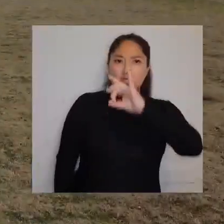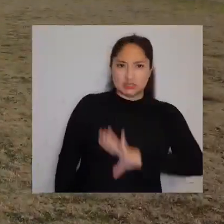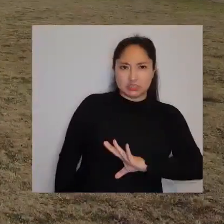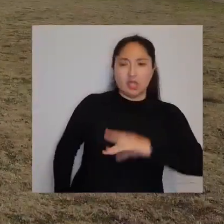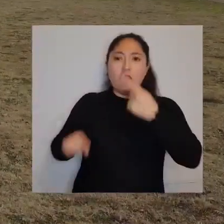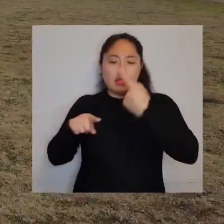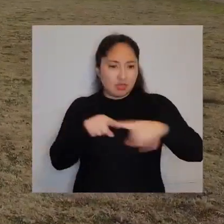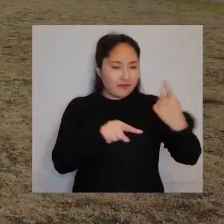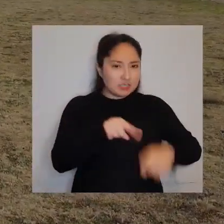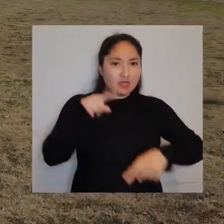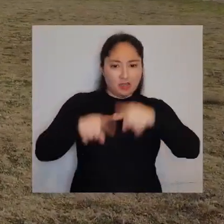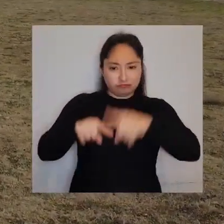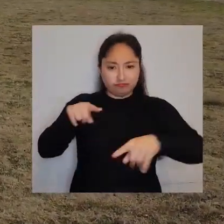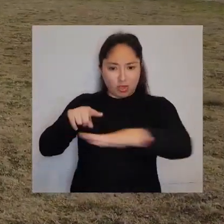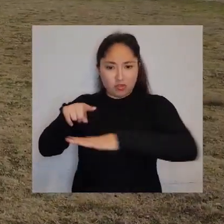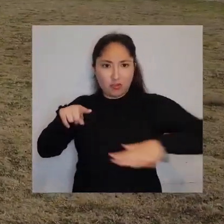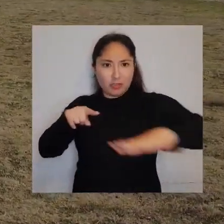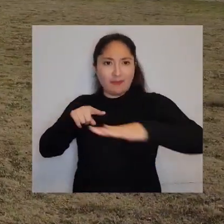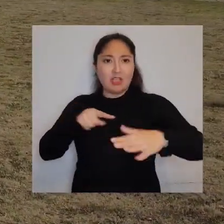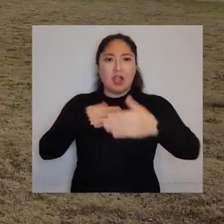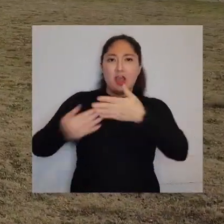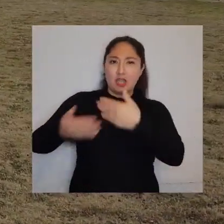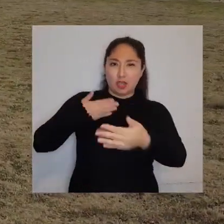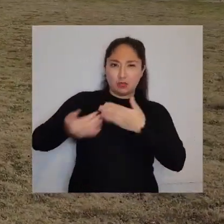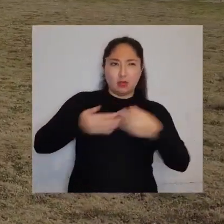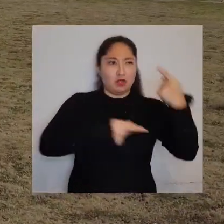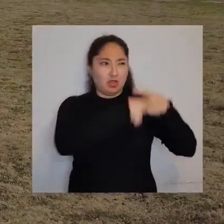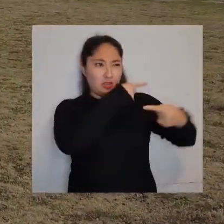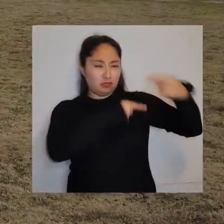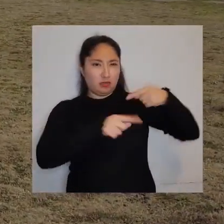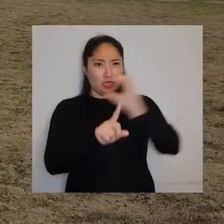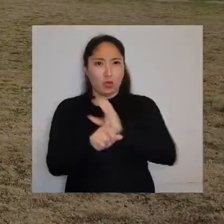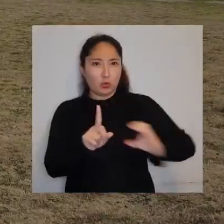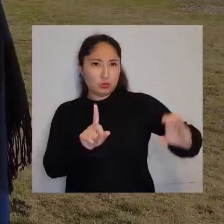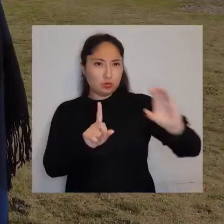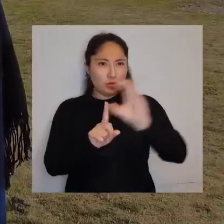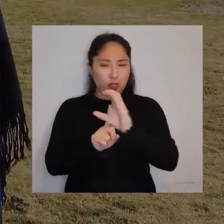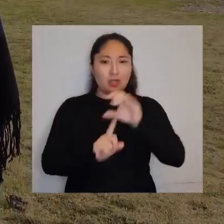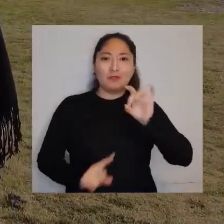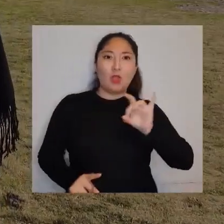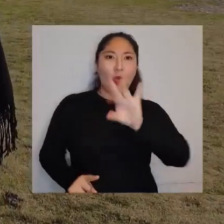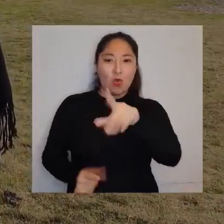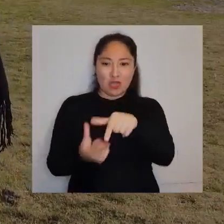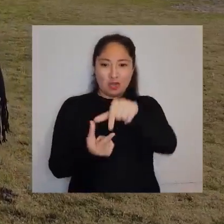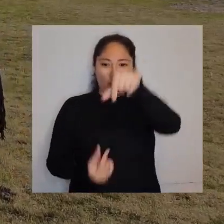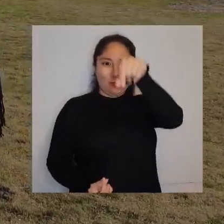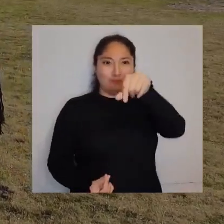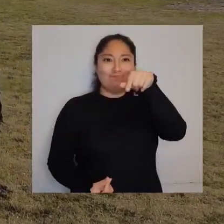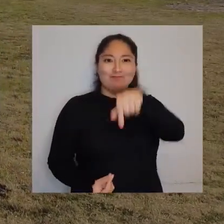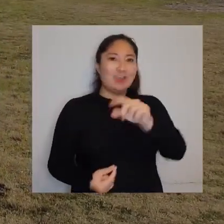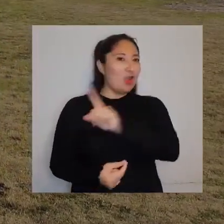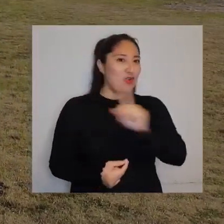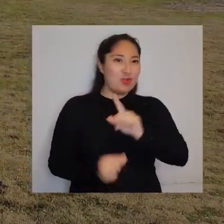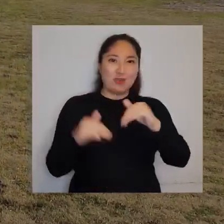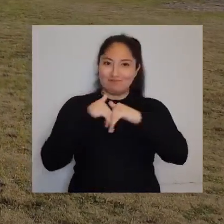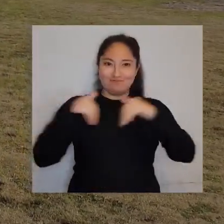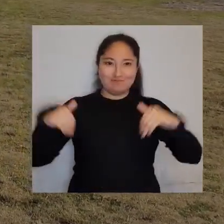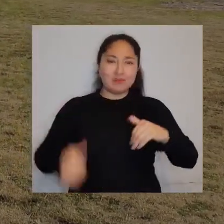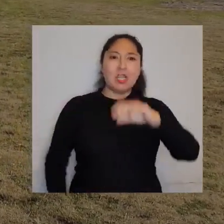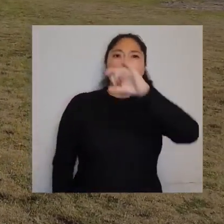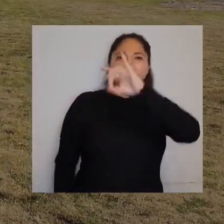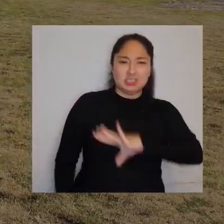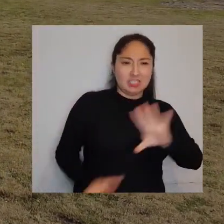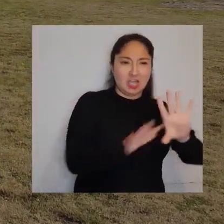Chile, en su diversidad geográfica, natural, histórica y cultural, forma un territorio único e indivisible.